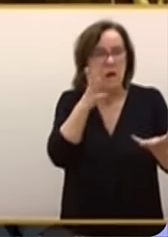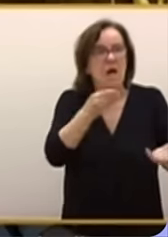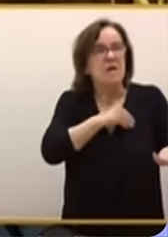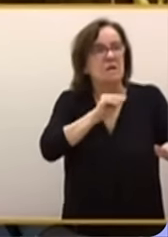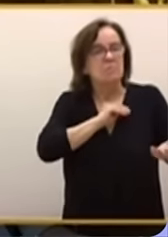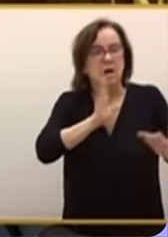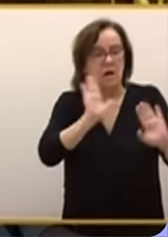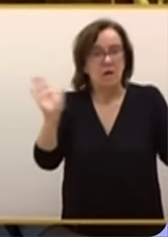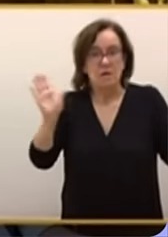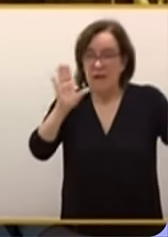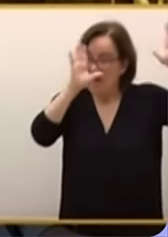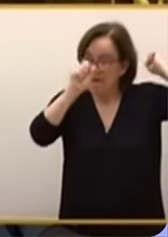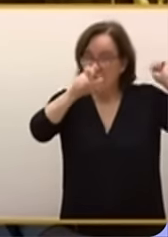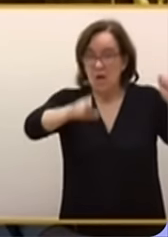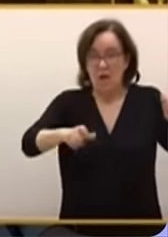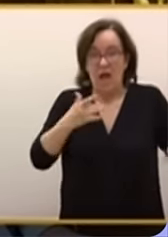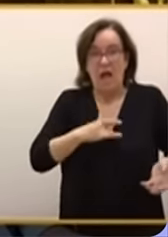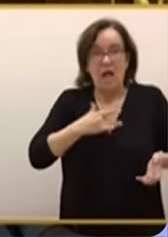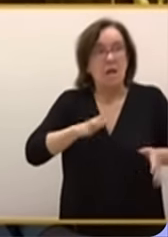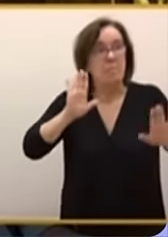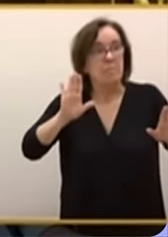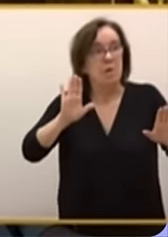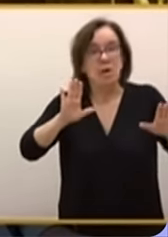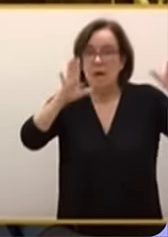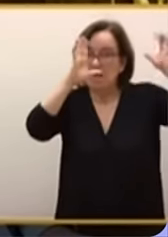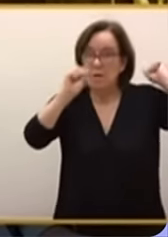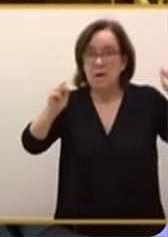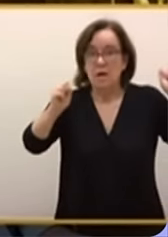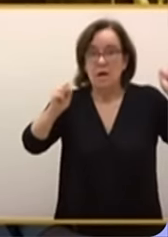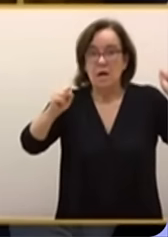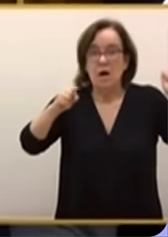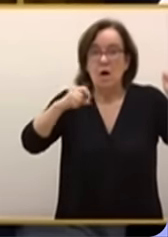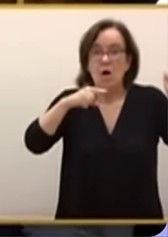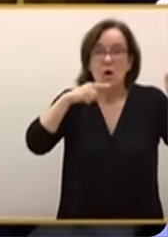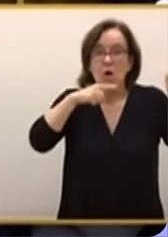España retire el embajador en Argentina pero no el embajador en Rusia.